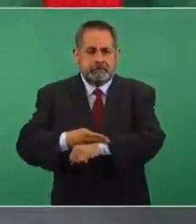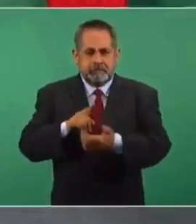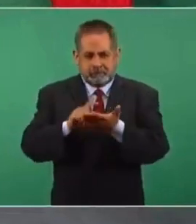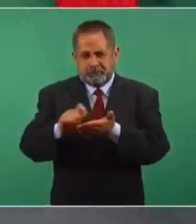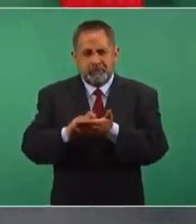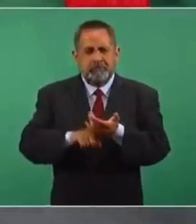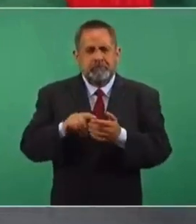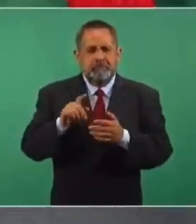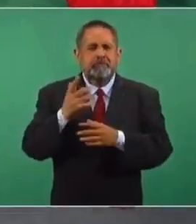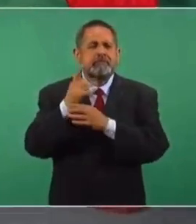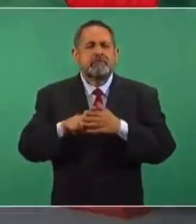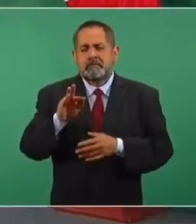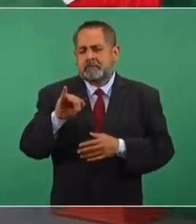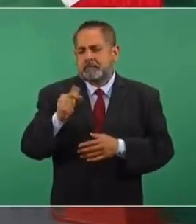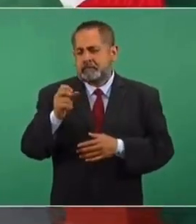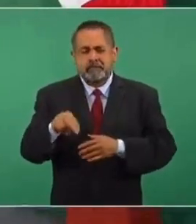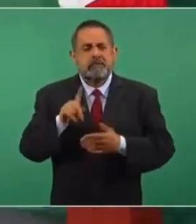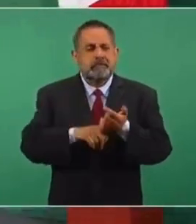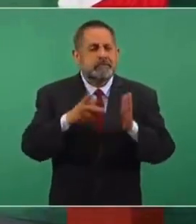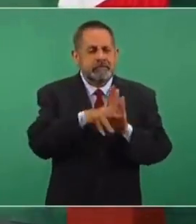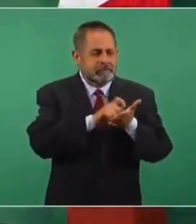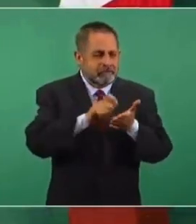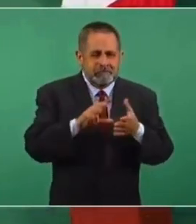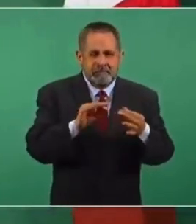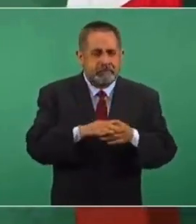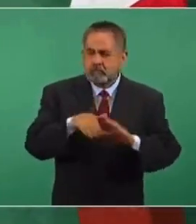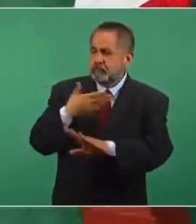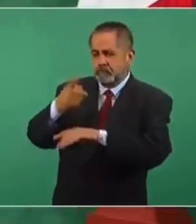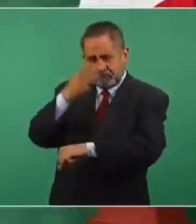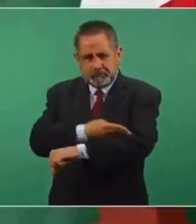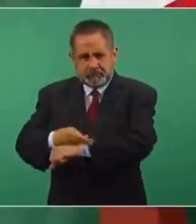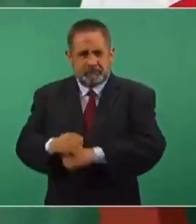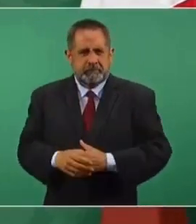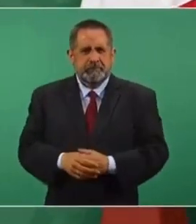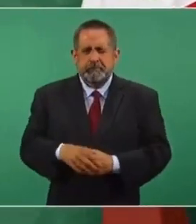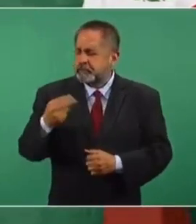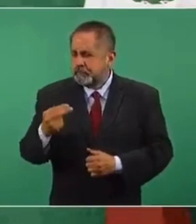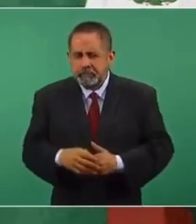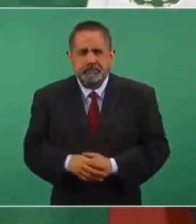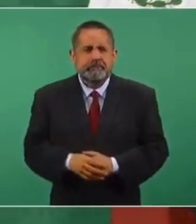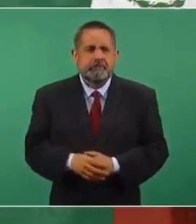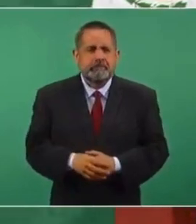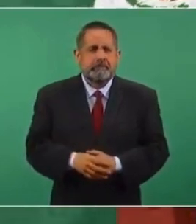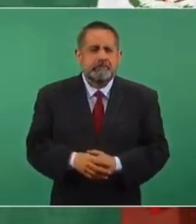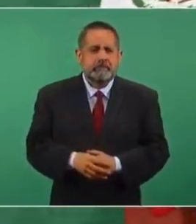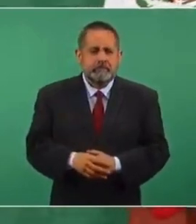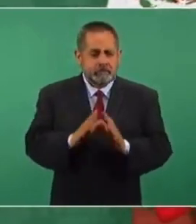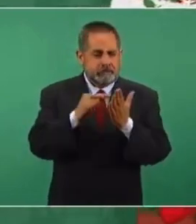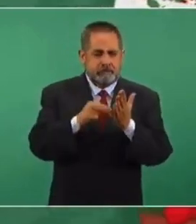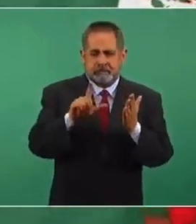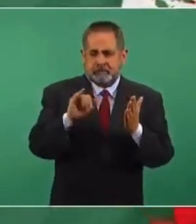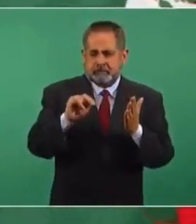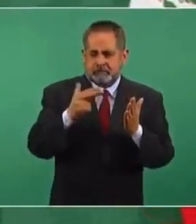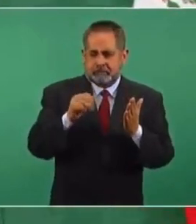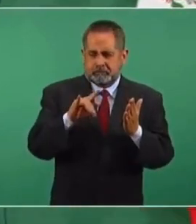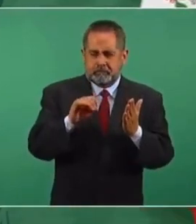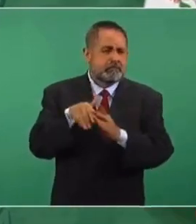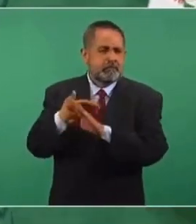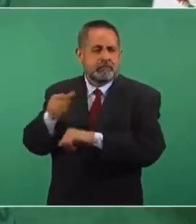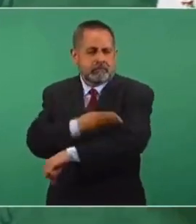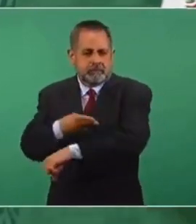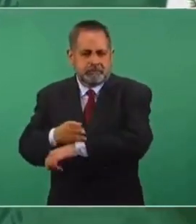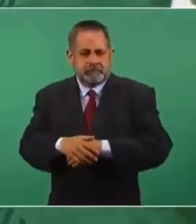Fiscón, el papel de la prensa contra Madero, ¿cómo se llama? Linchamiento mediático contra Madero,